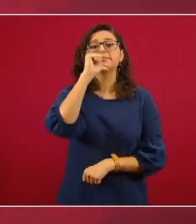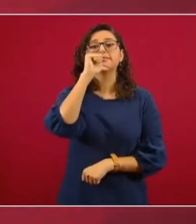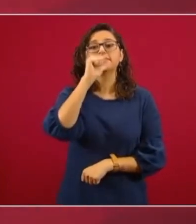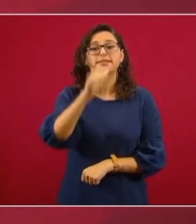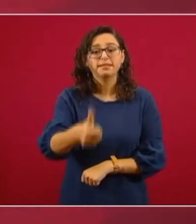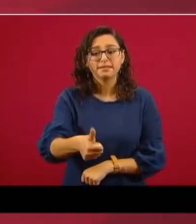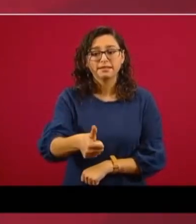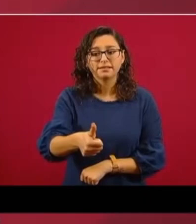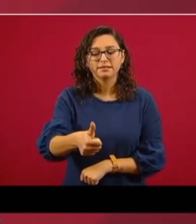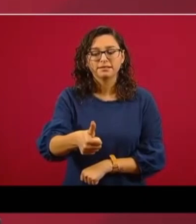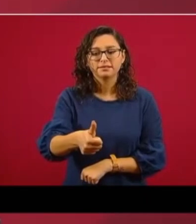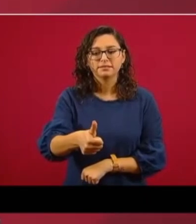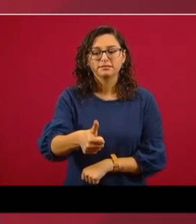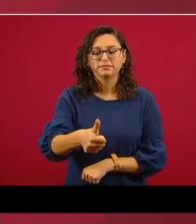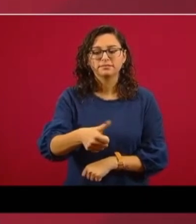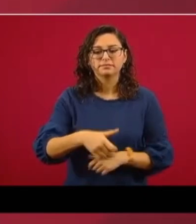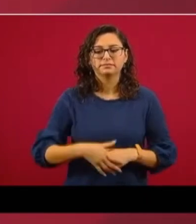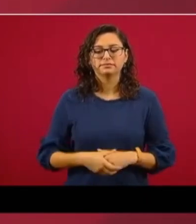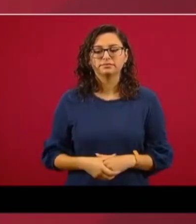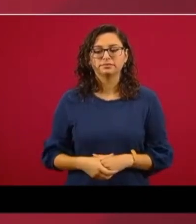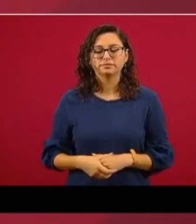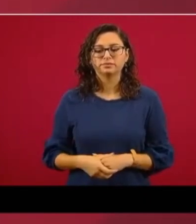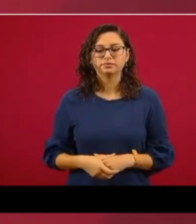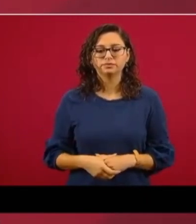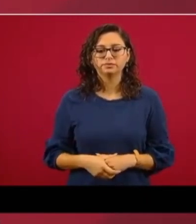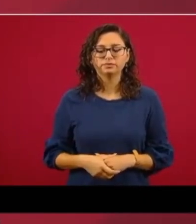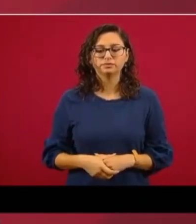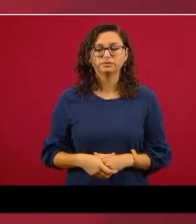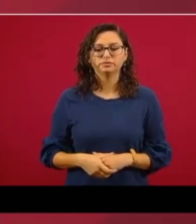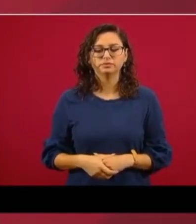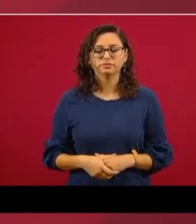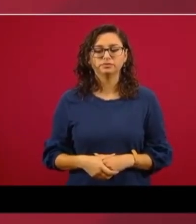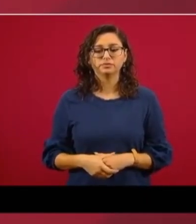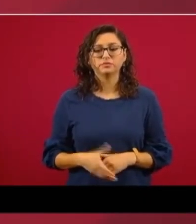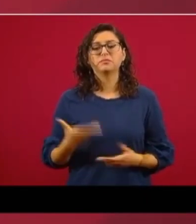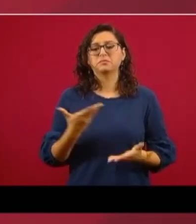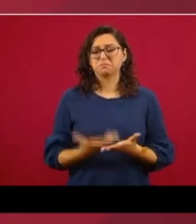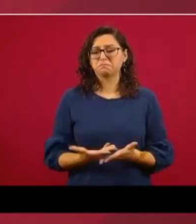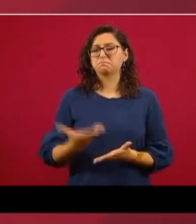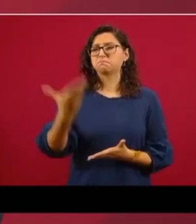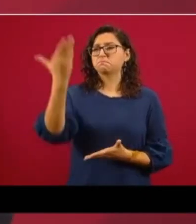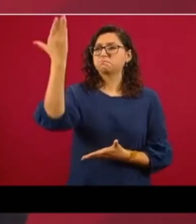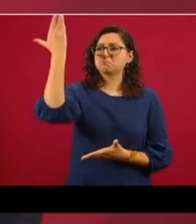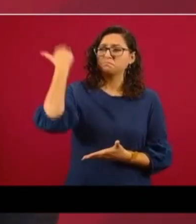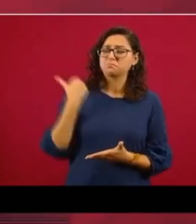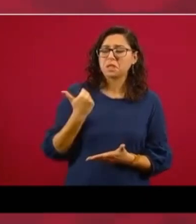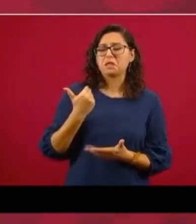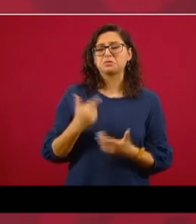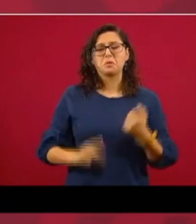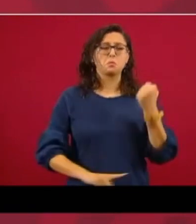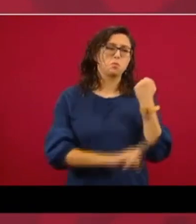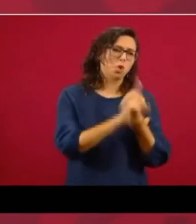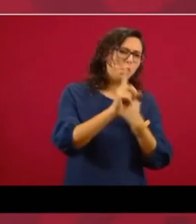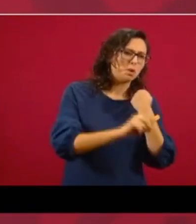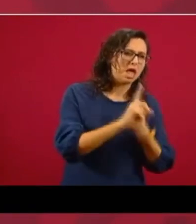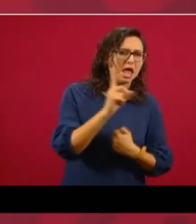se presentara o no una crisis,